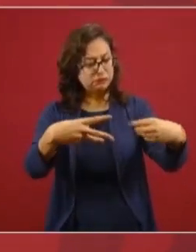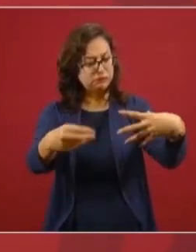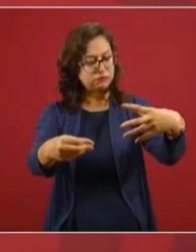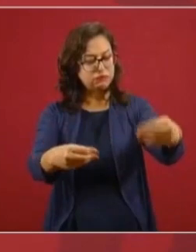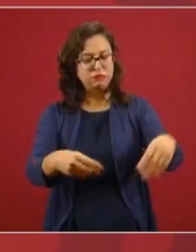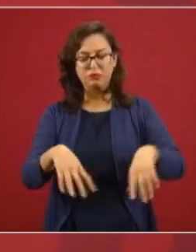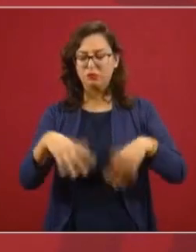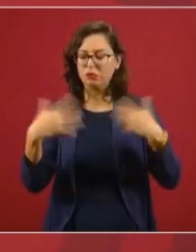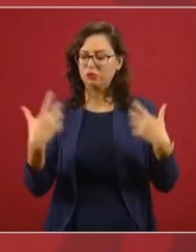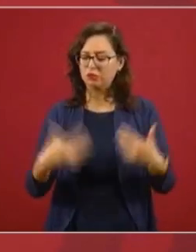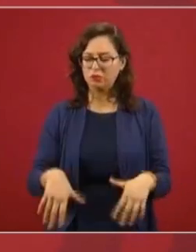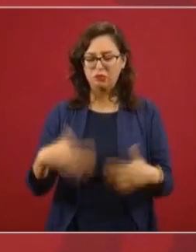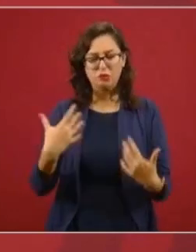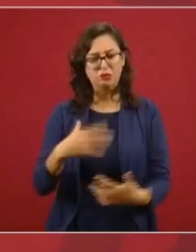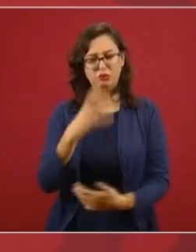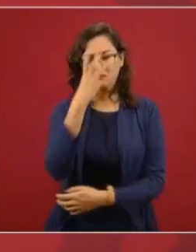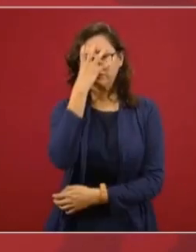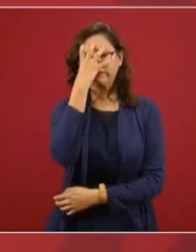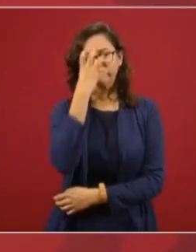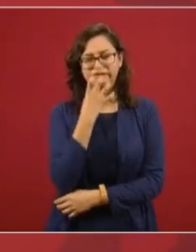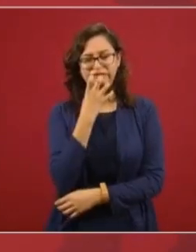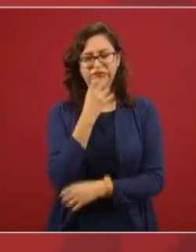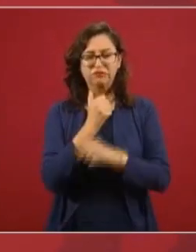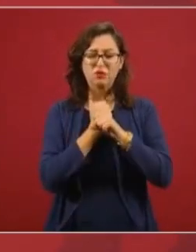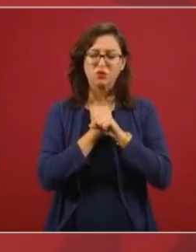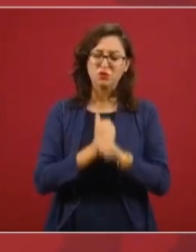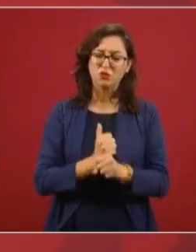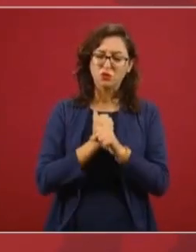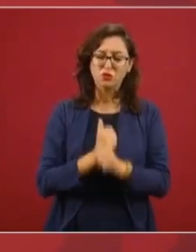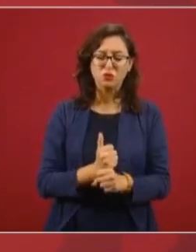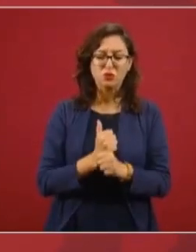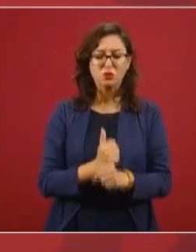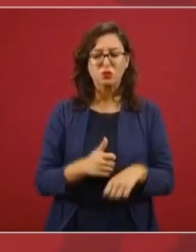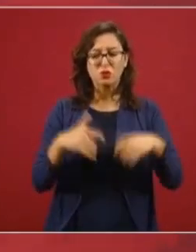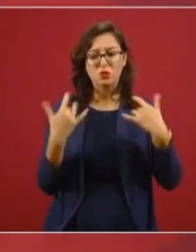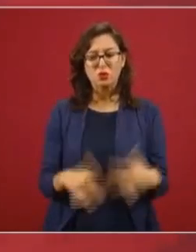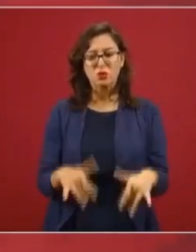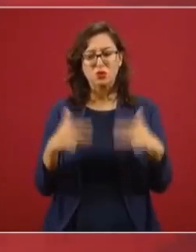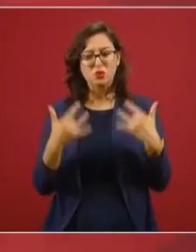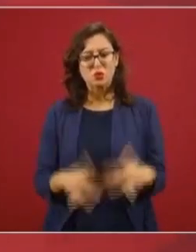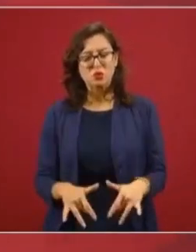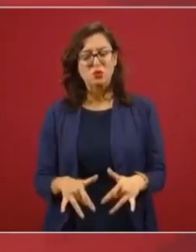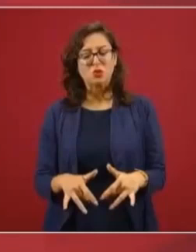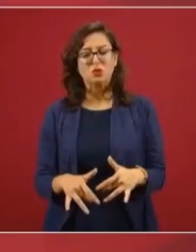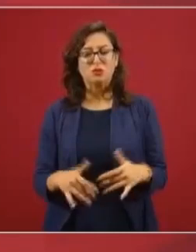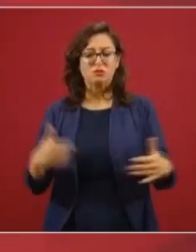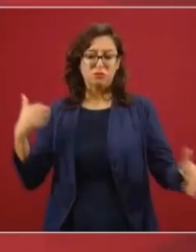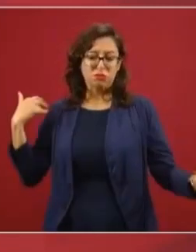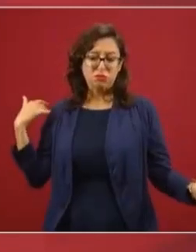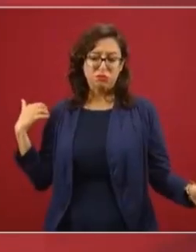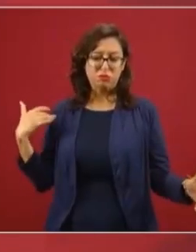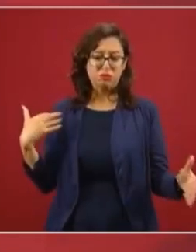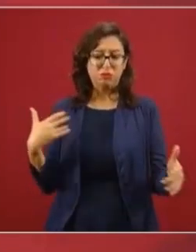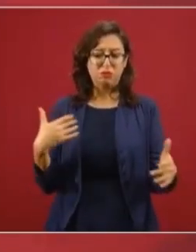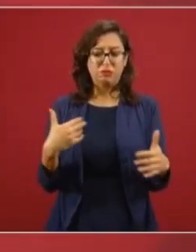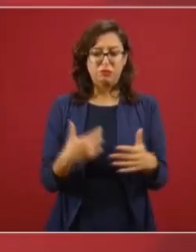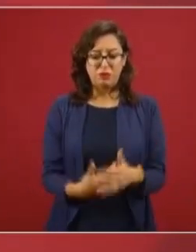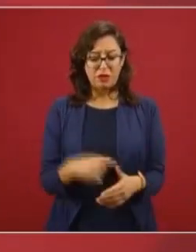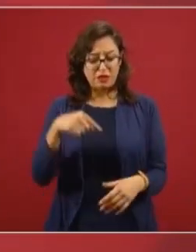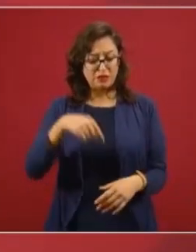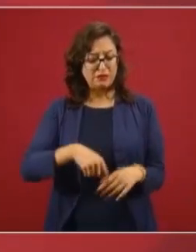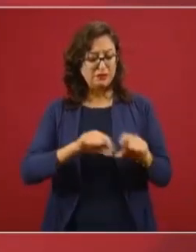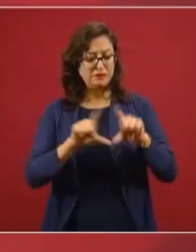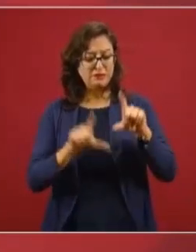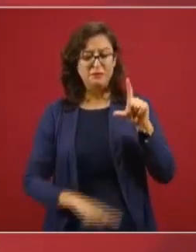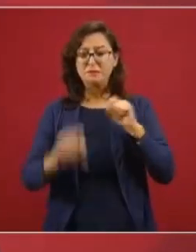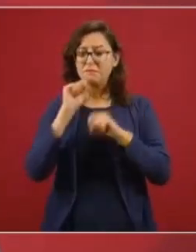desgracia, tanto dolor ha traído en México y